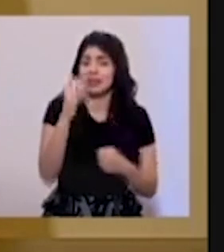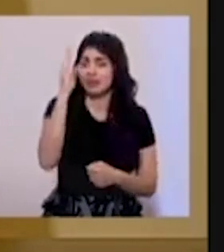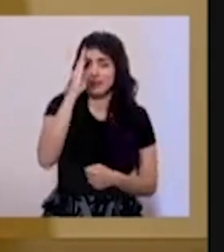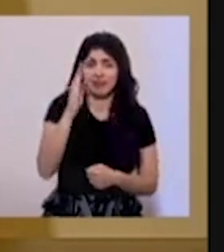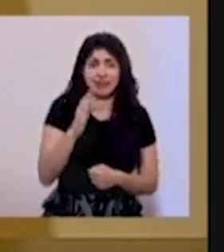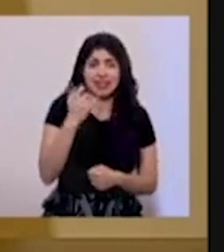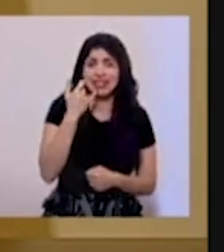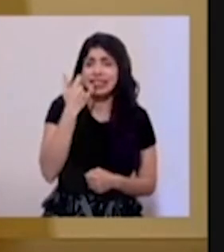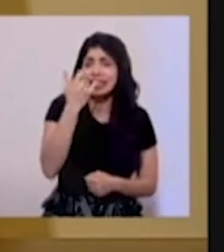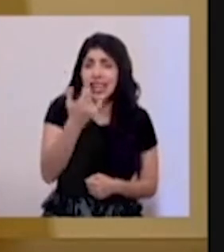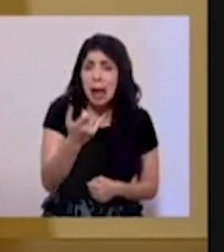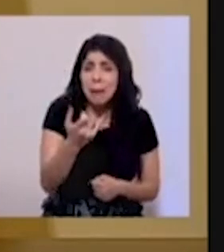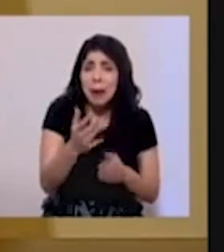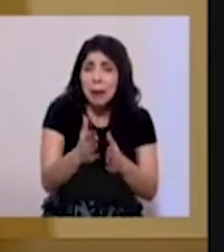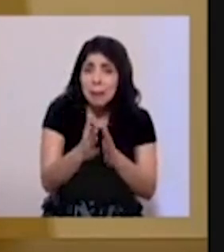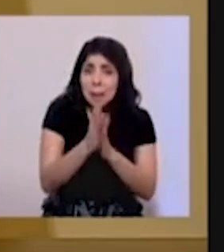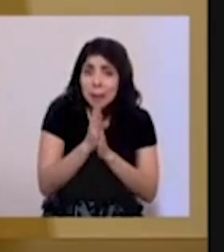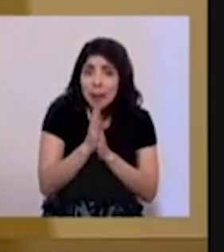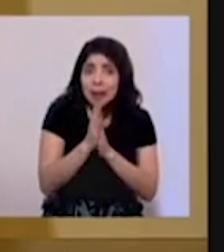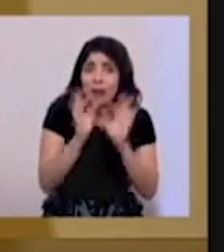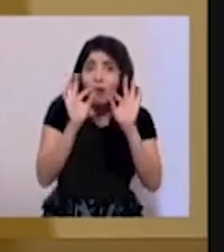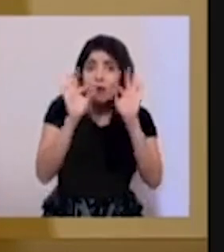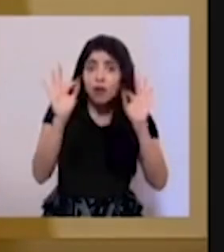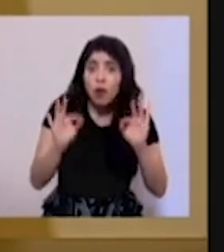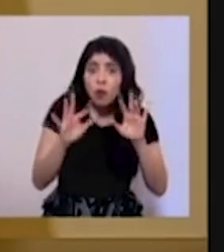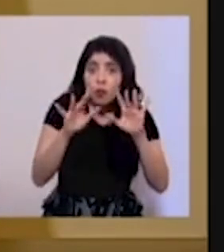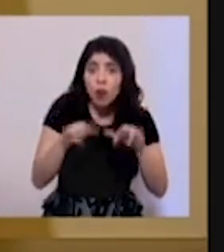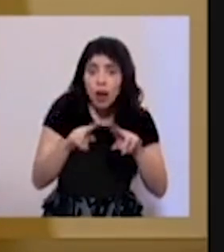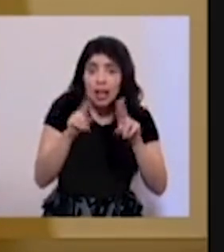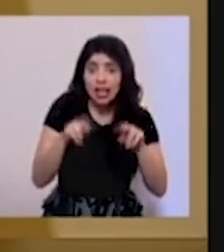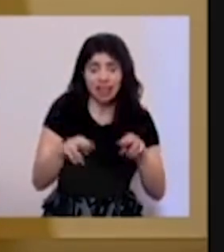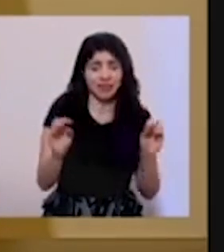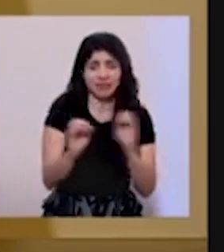llamar ni les va a solicitar el llenado de ningún formulario en línea.